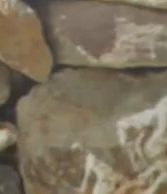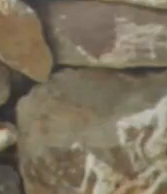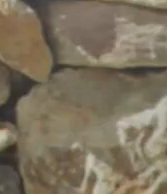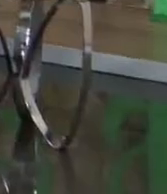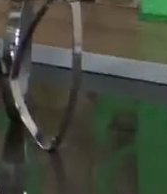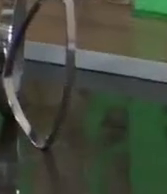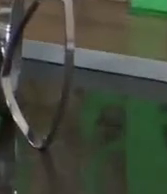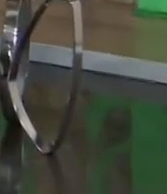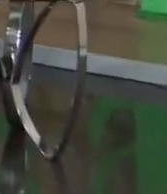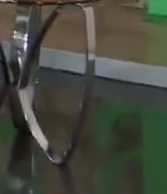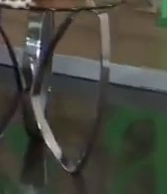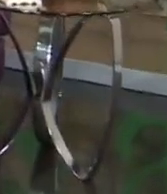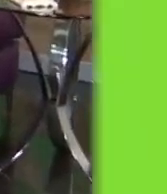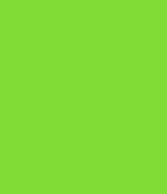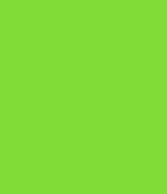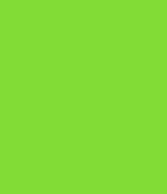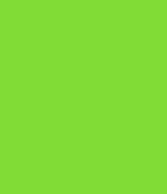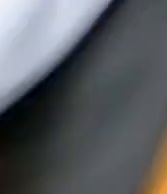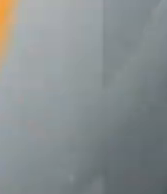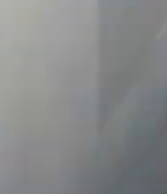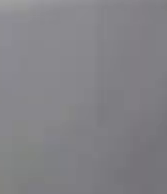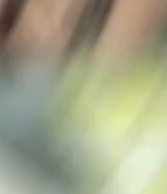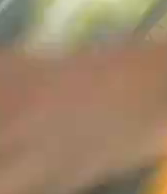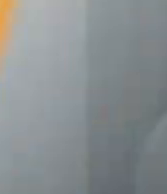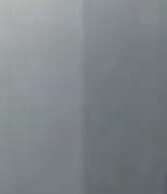la mañana Hoy es el Día